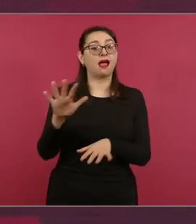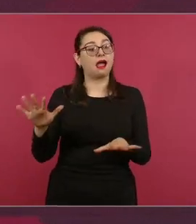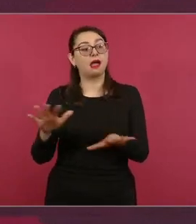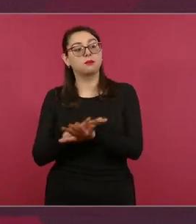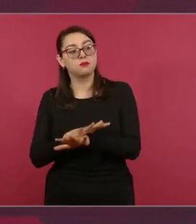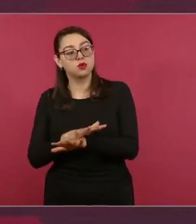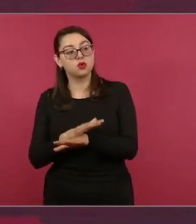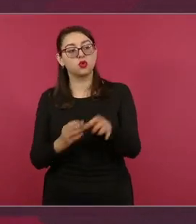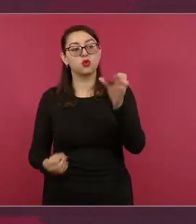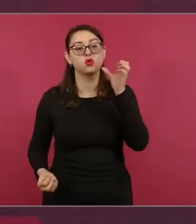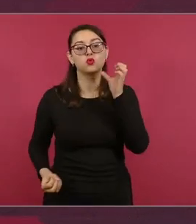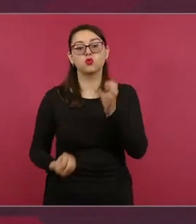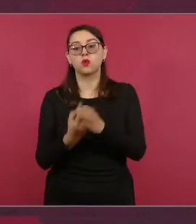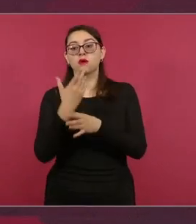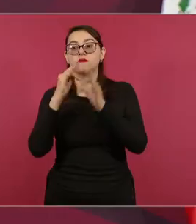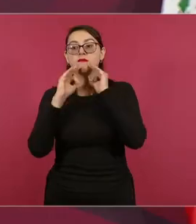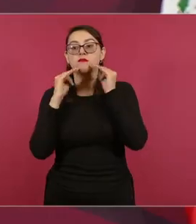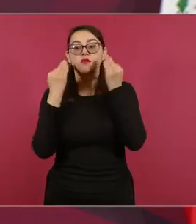paz,